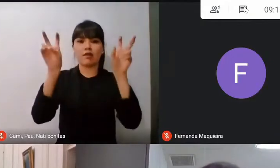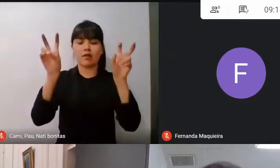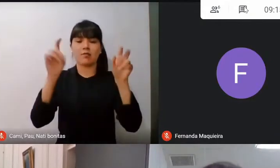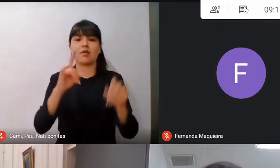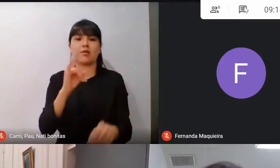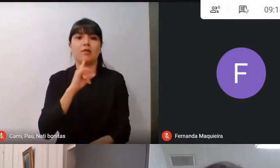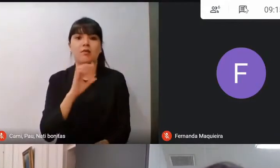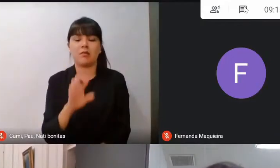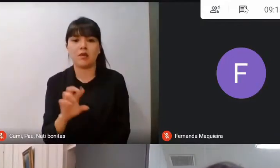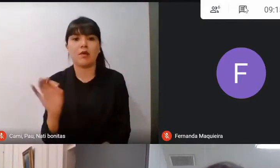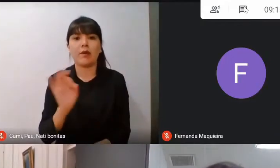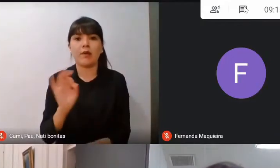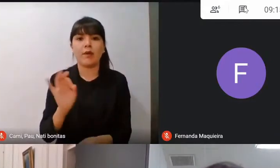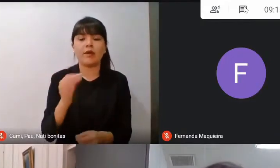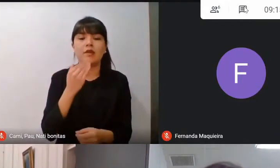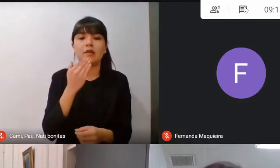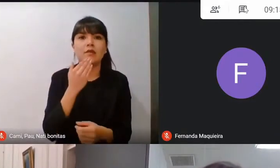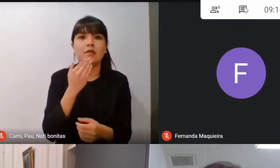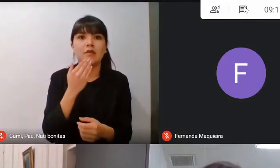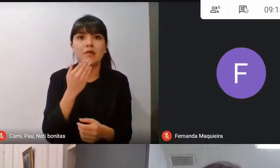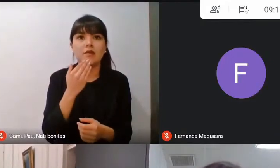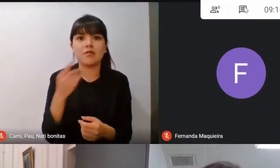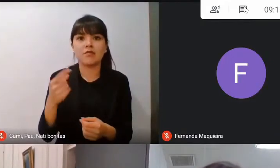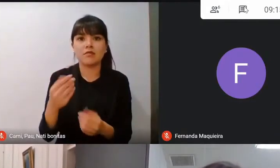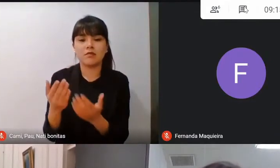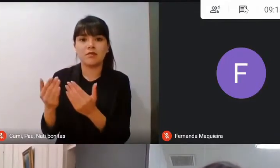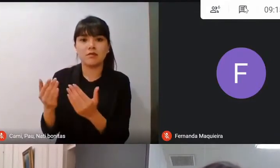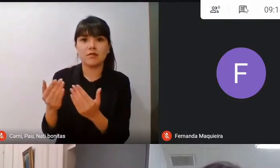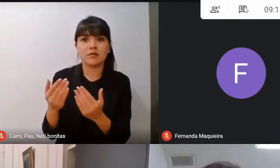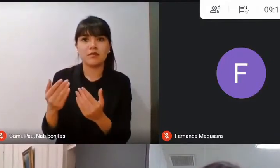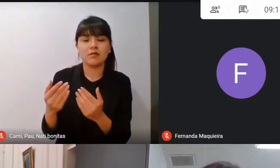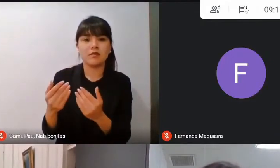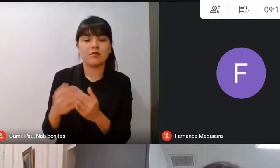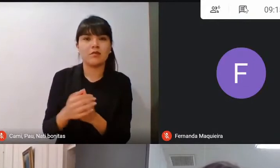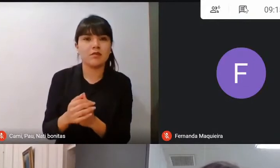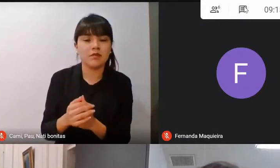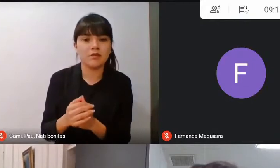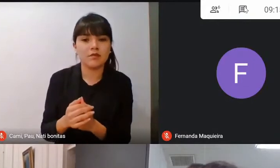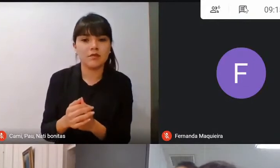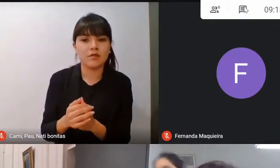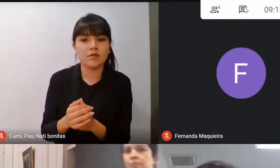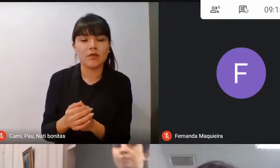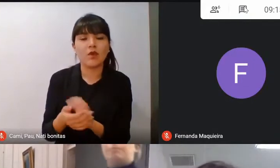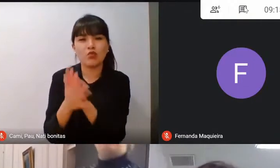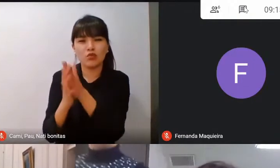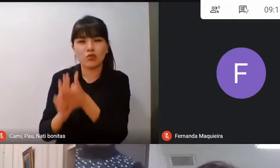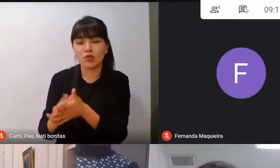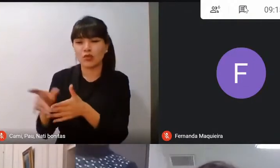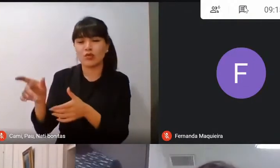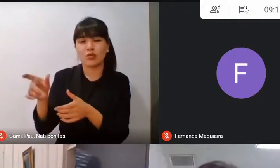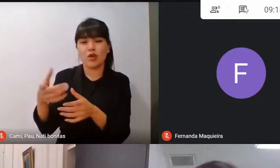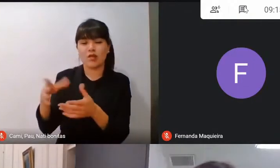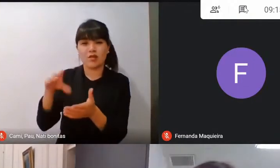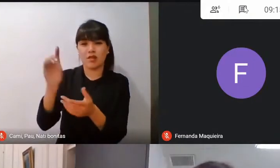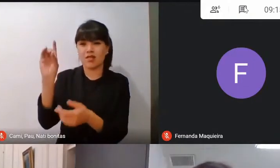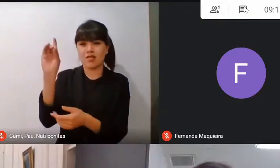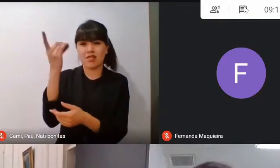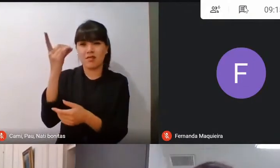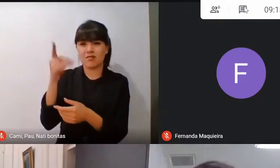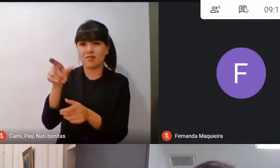y las que circulan directamente con el aula participal, sino que todo el engranaje del ADEM. Es por eso que